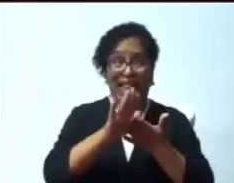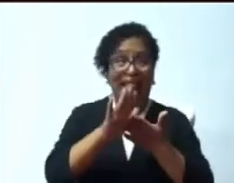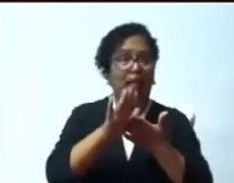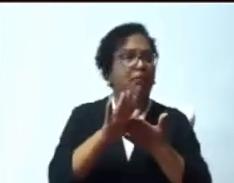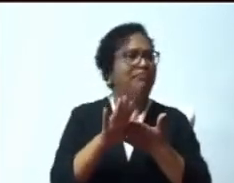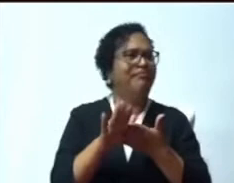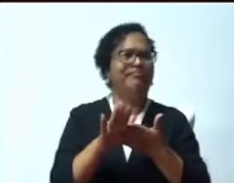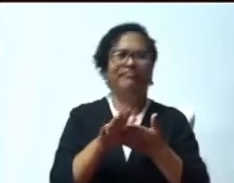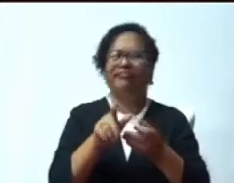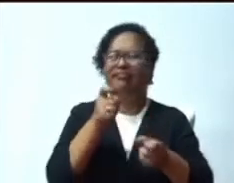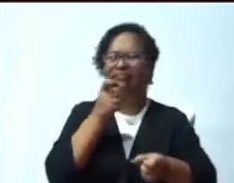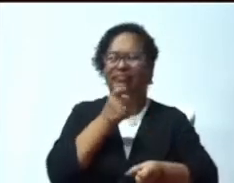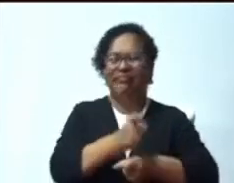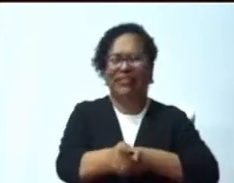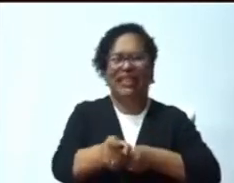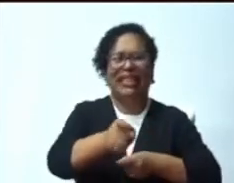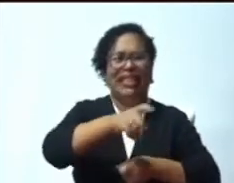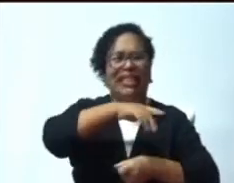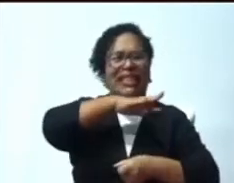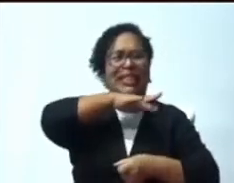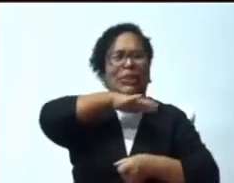la estabilidad